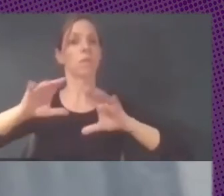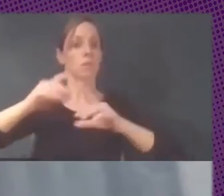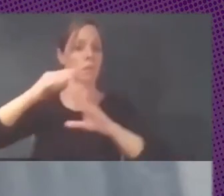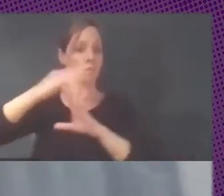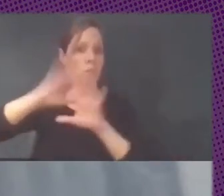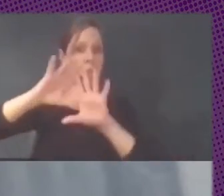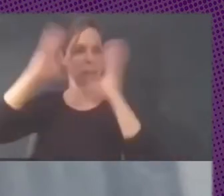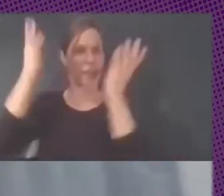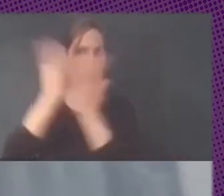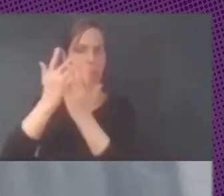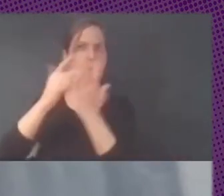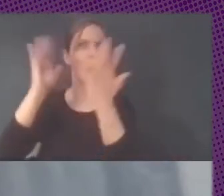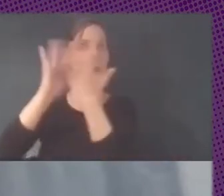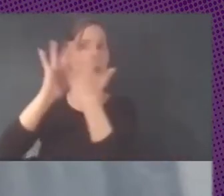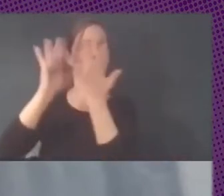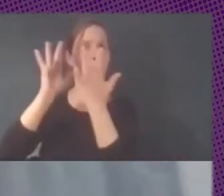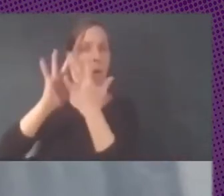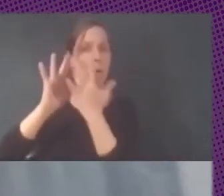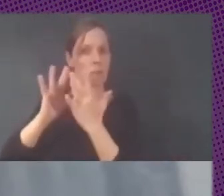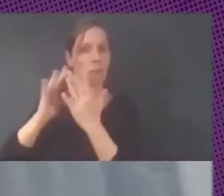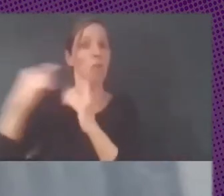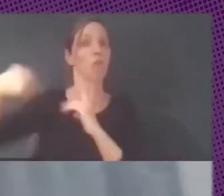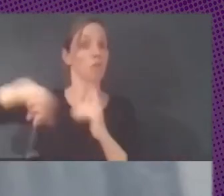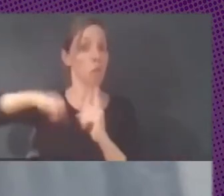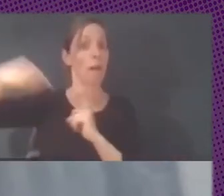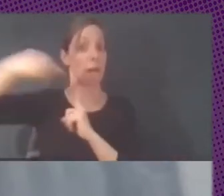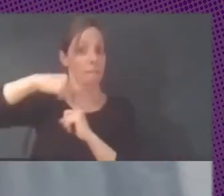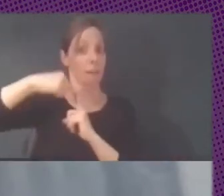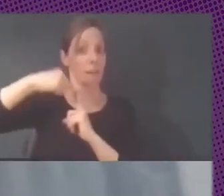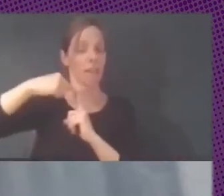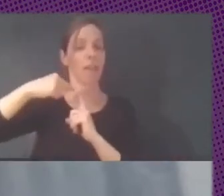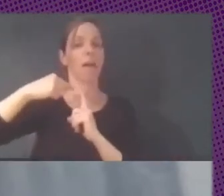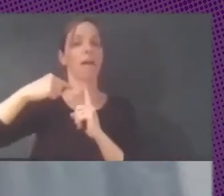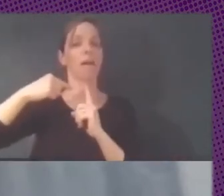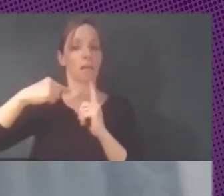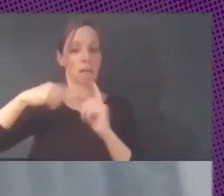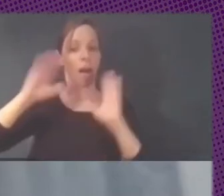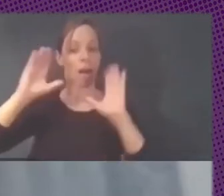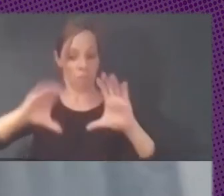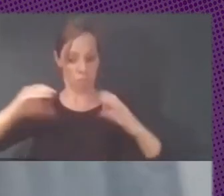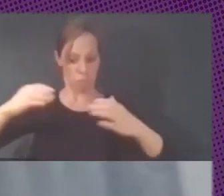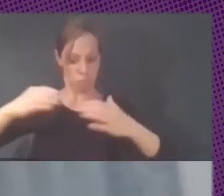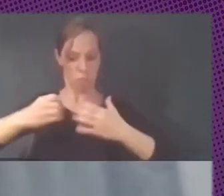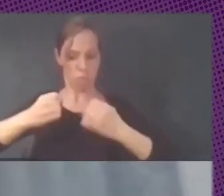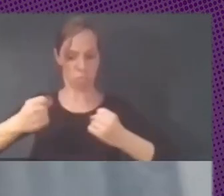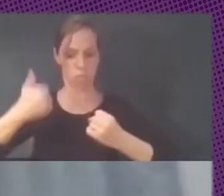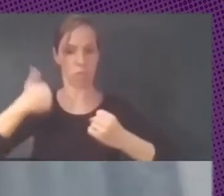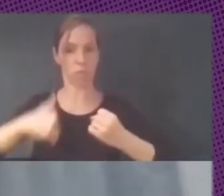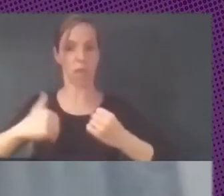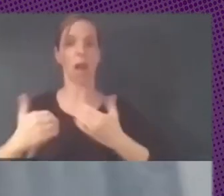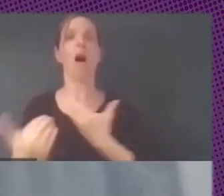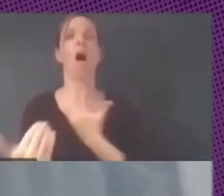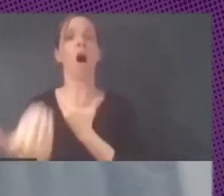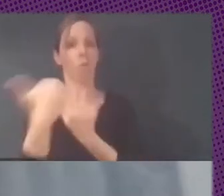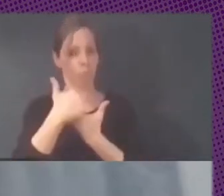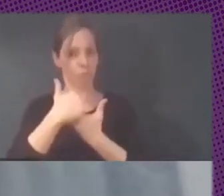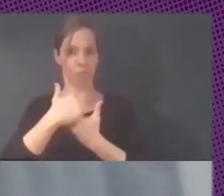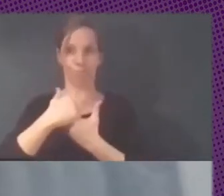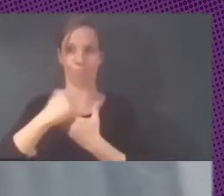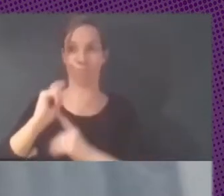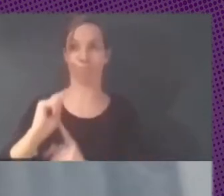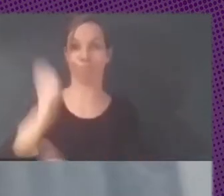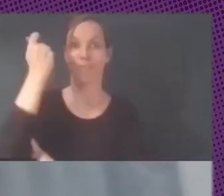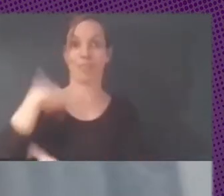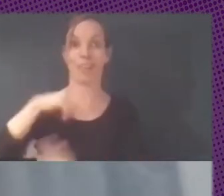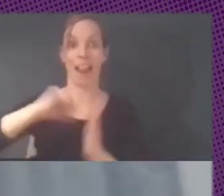contactos, fuimos referencia en la región en el tema, se votó, lo logramos, pero